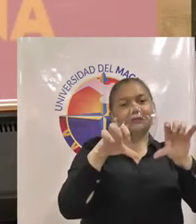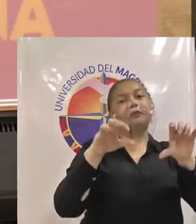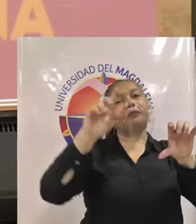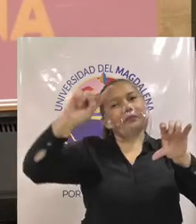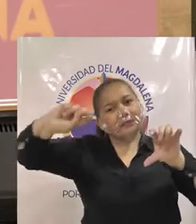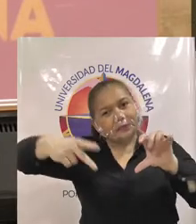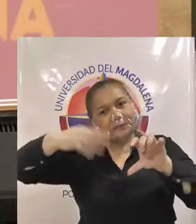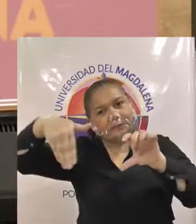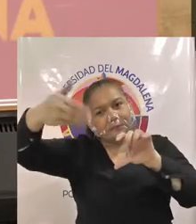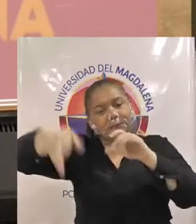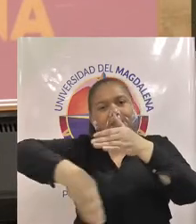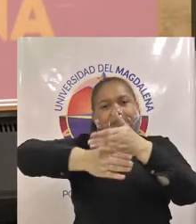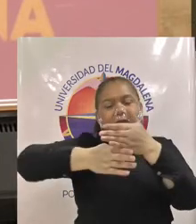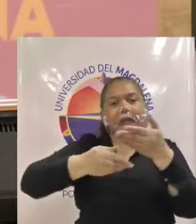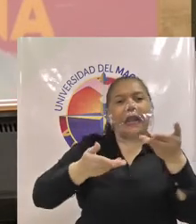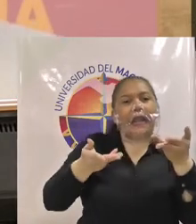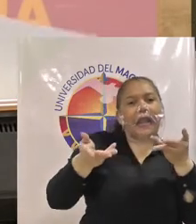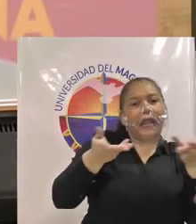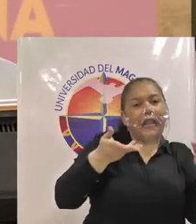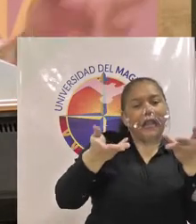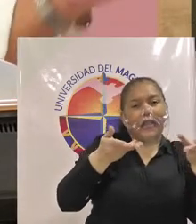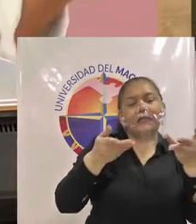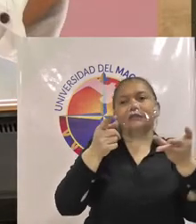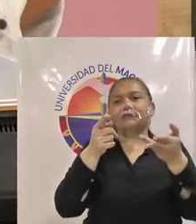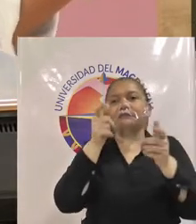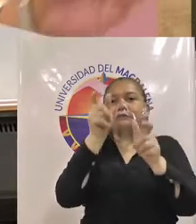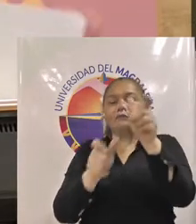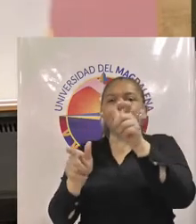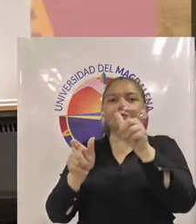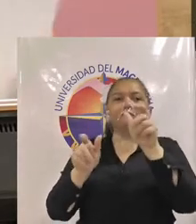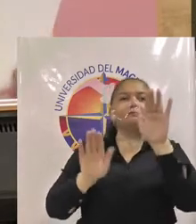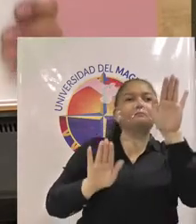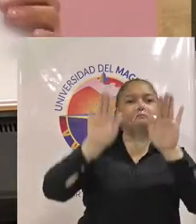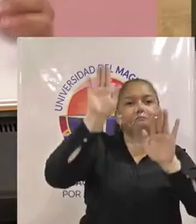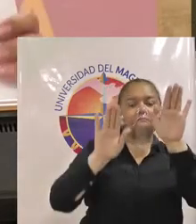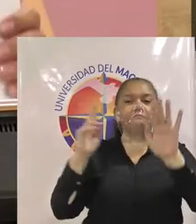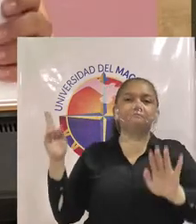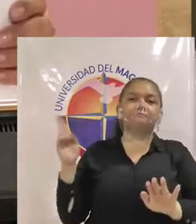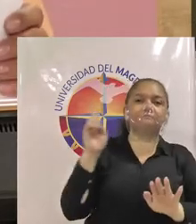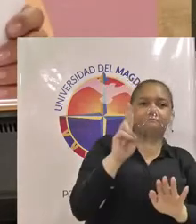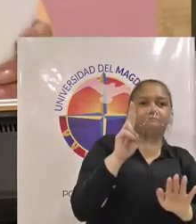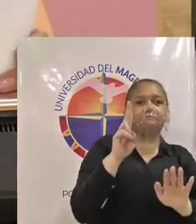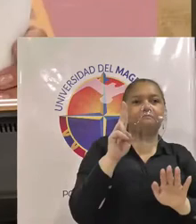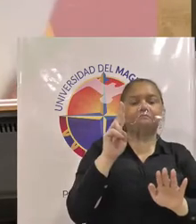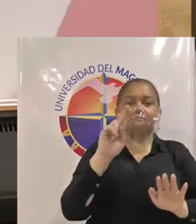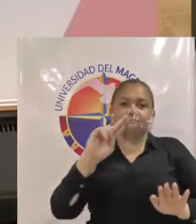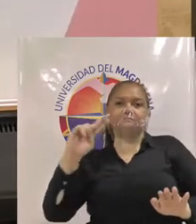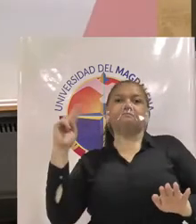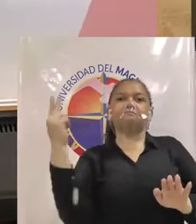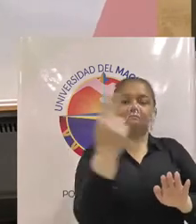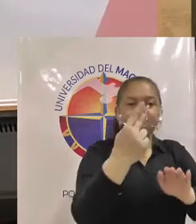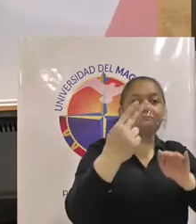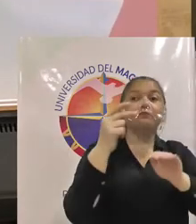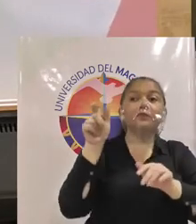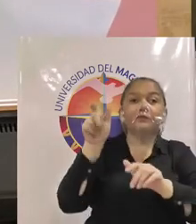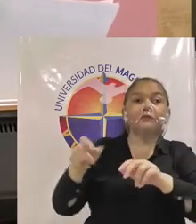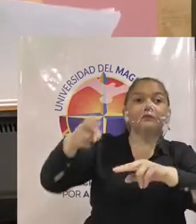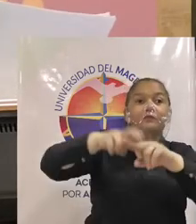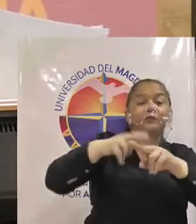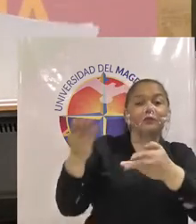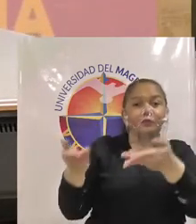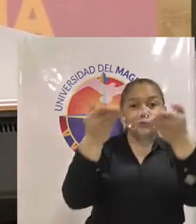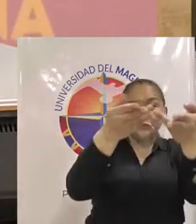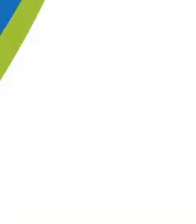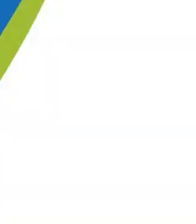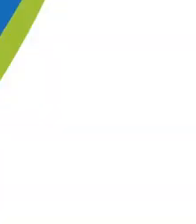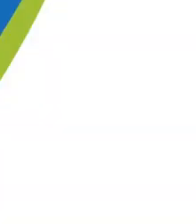invitamos a los candidatos a participar enseguida de la mesa principal para continuar este evento